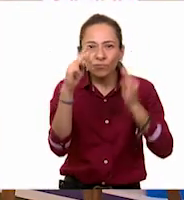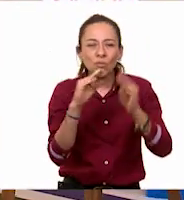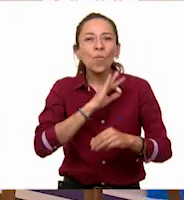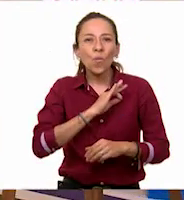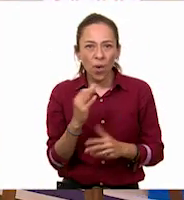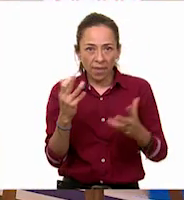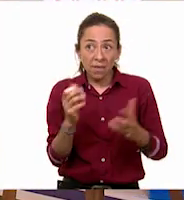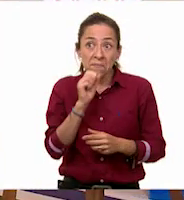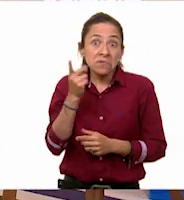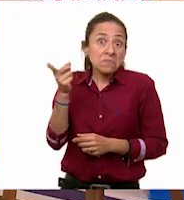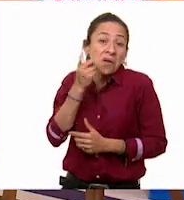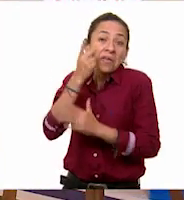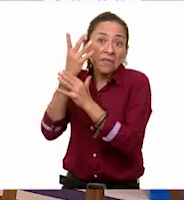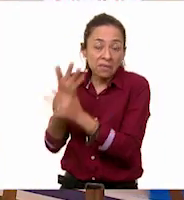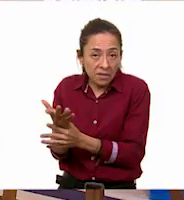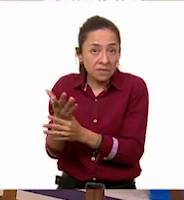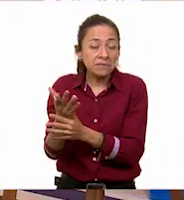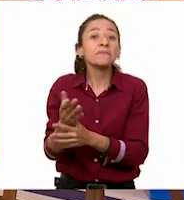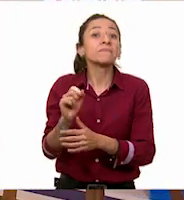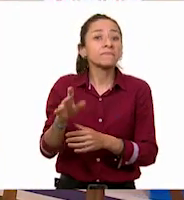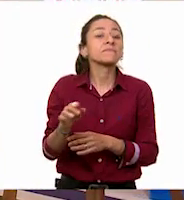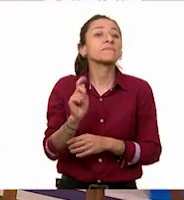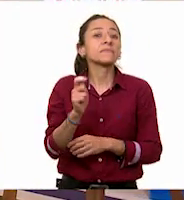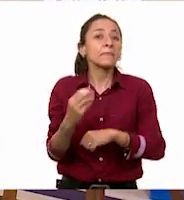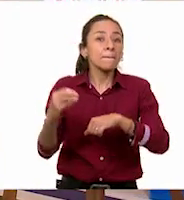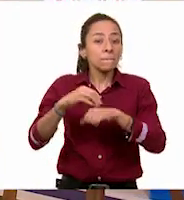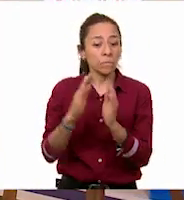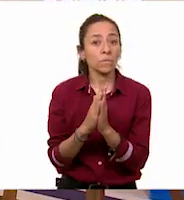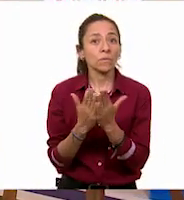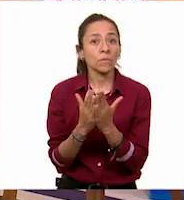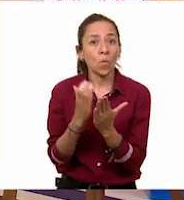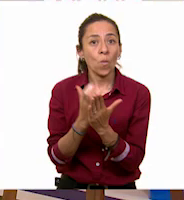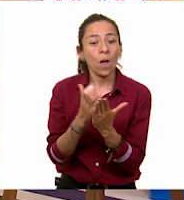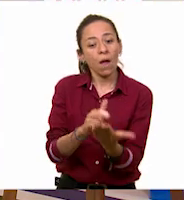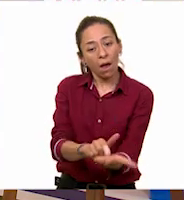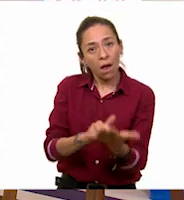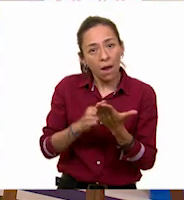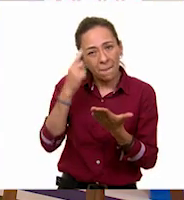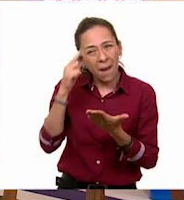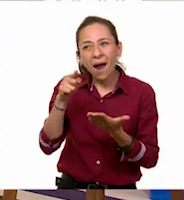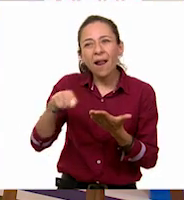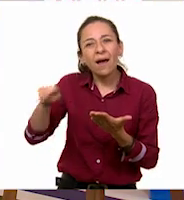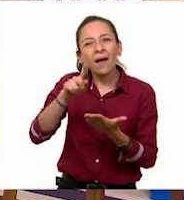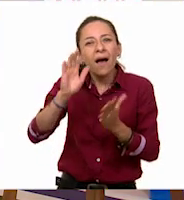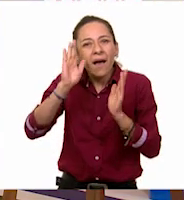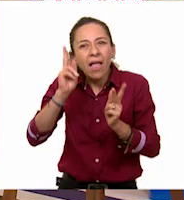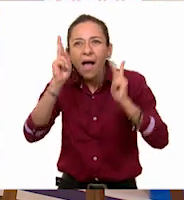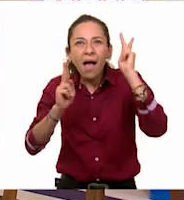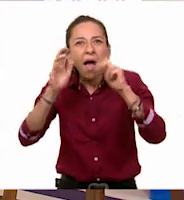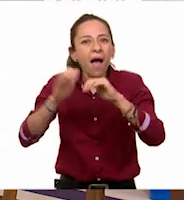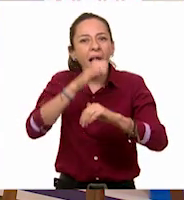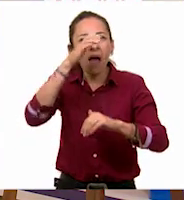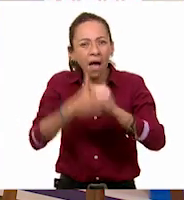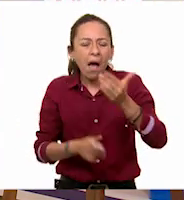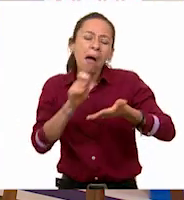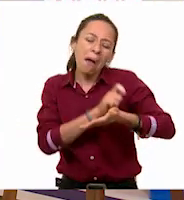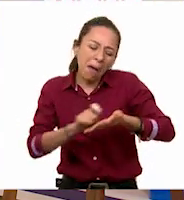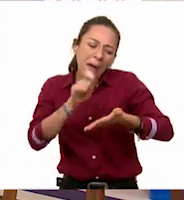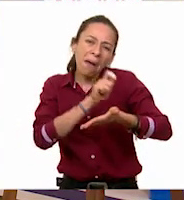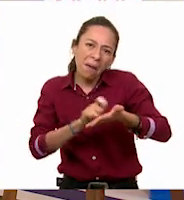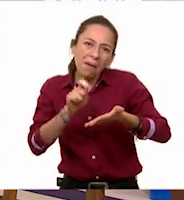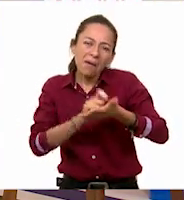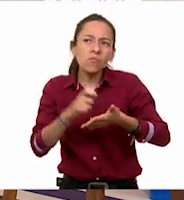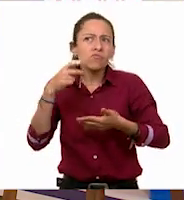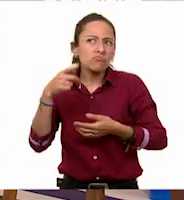cuaderno de registro de visitas en donde las visitas le pongan las observaciones de lo que les gustó y de esa manera él pueda